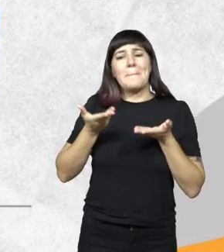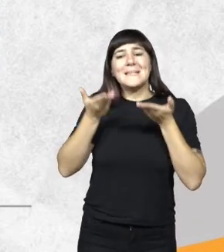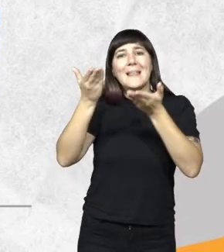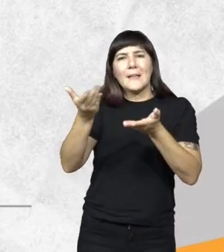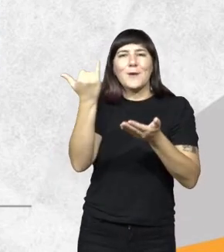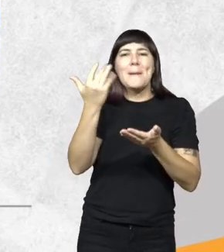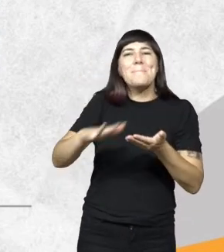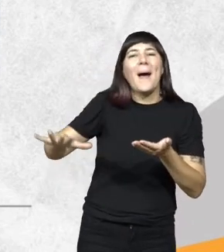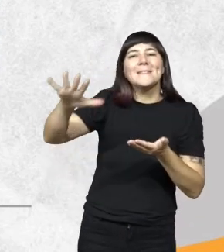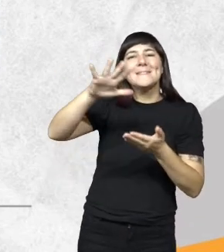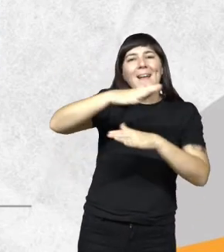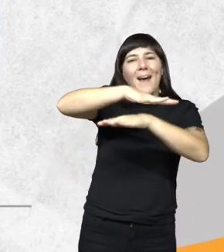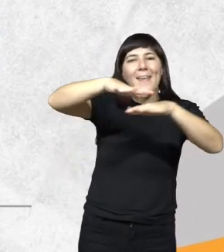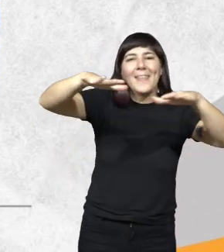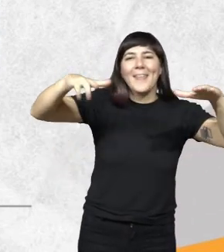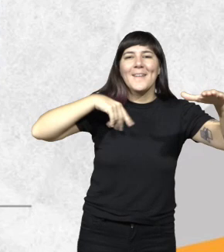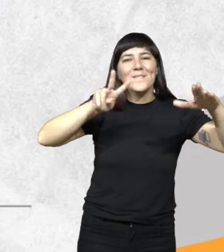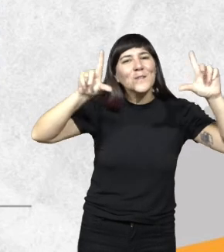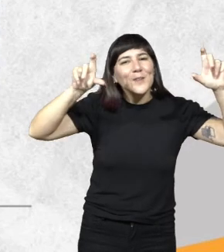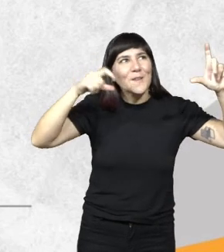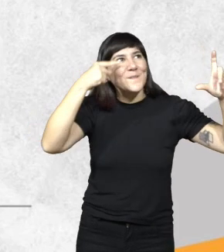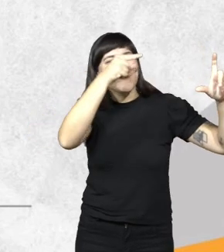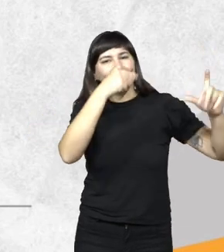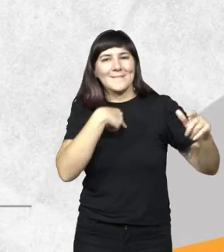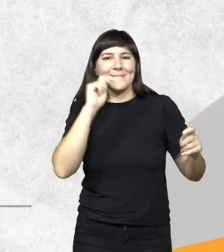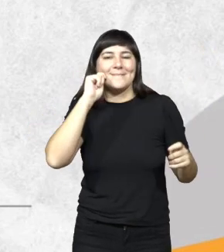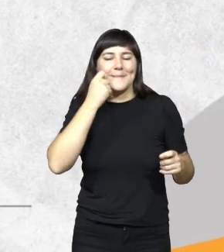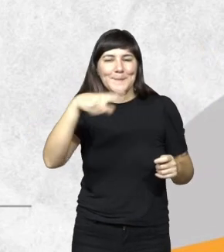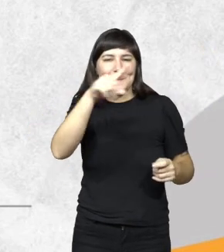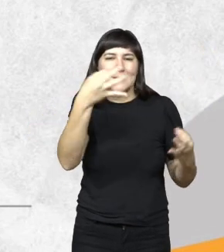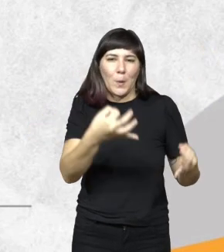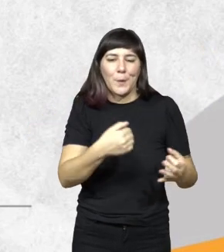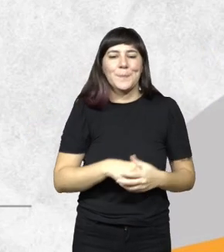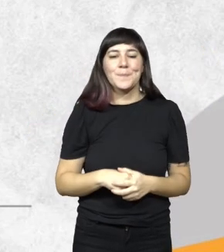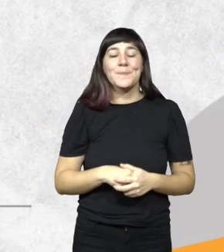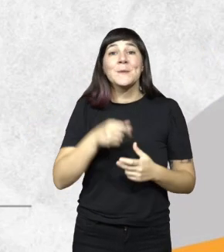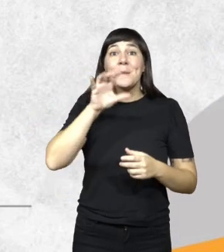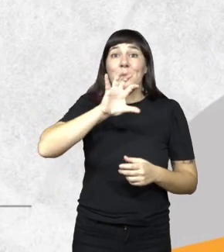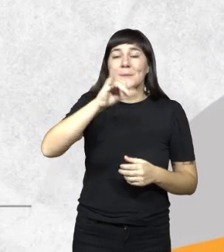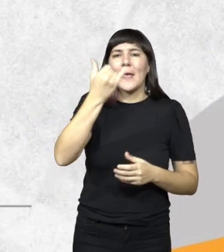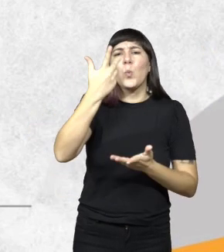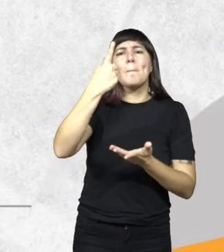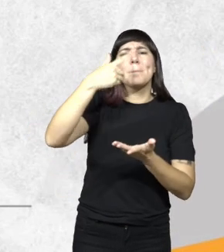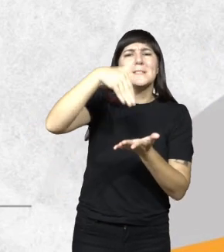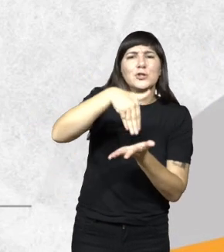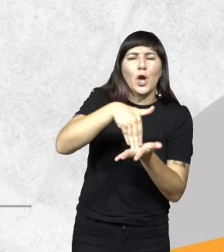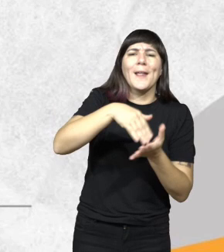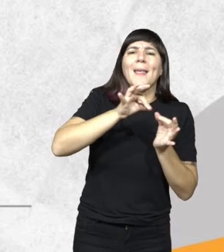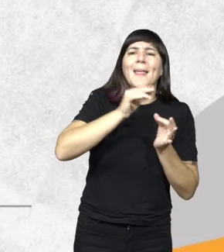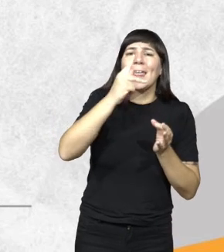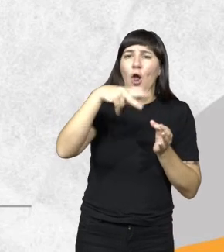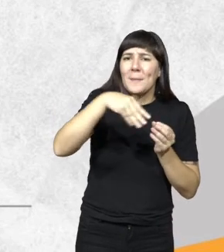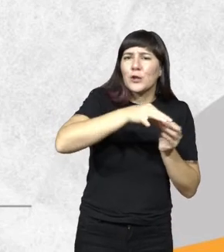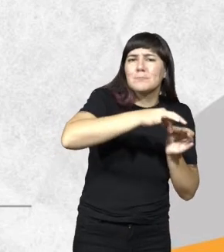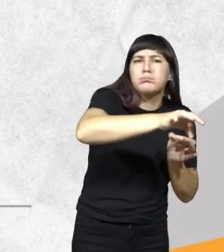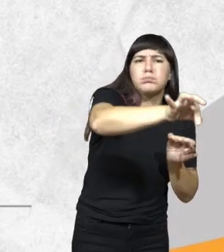paisajes, que seguramente van a ser de su agrado. Nuestra provincia tiene un millón de kilómetros cuadrados, es una provincia